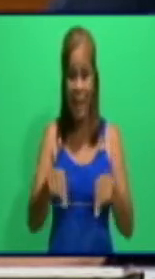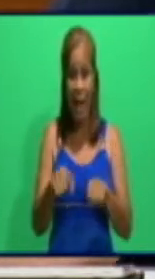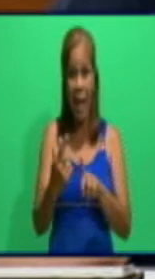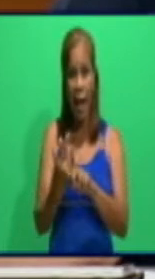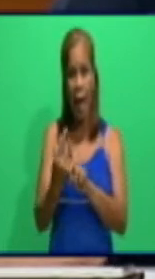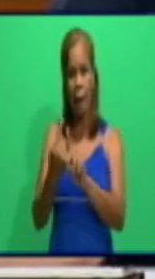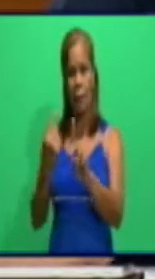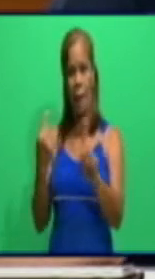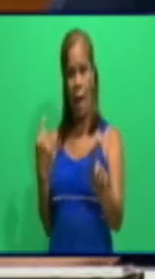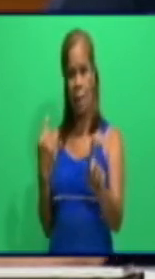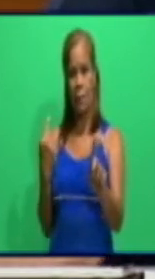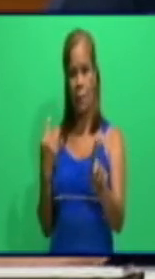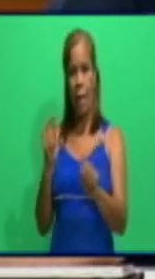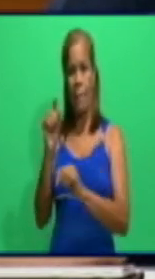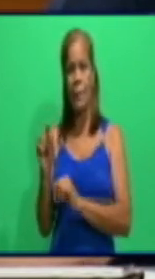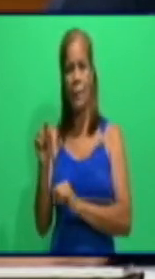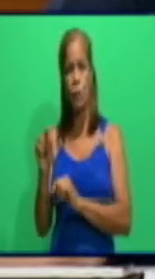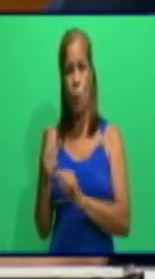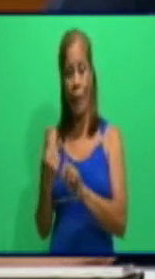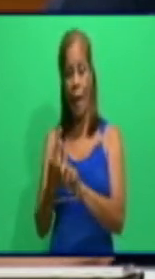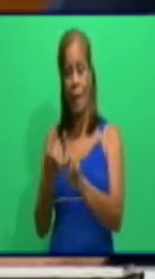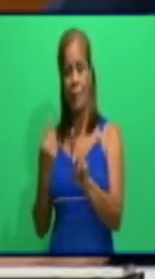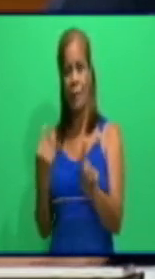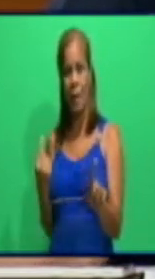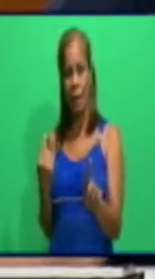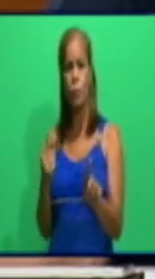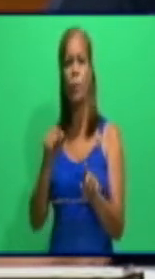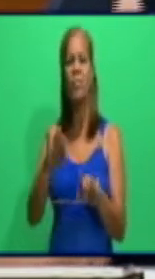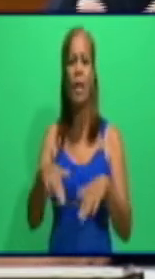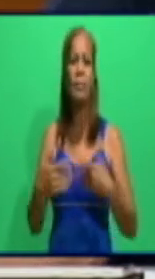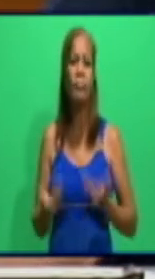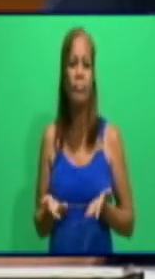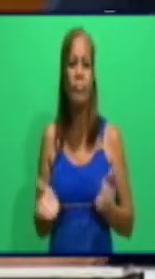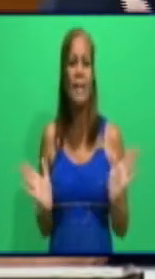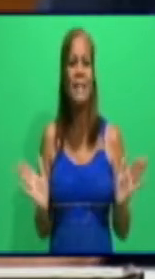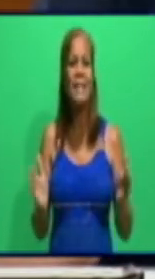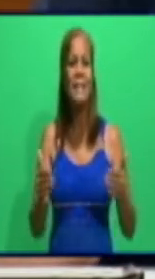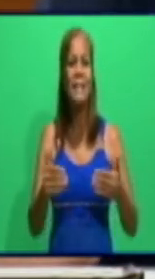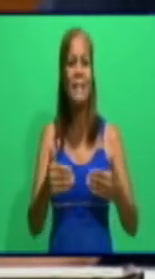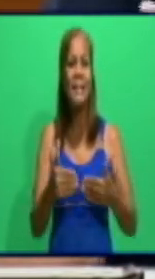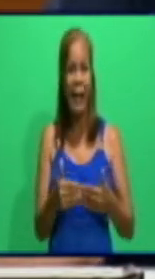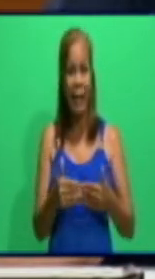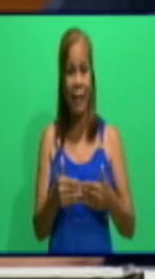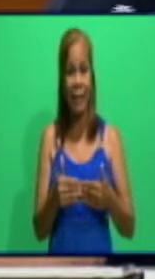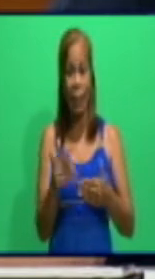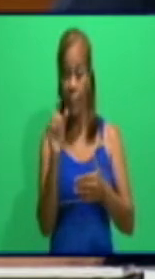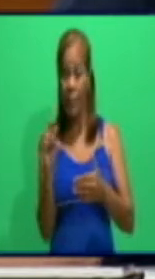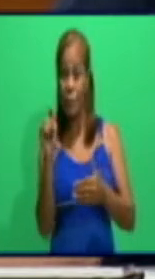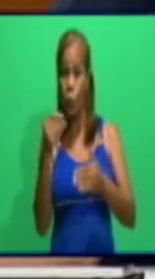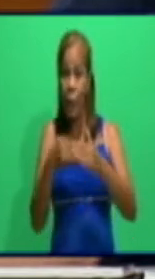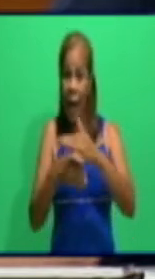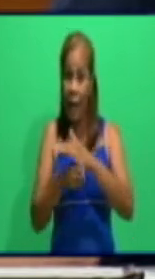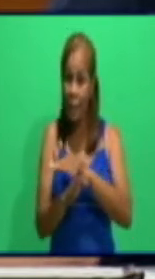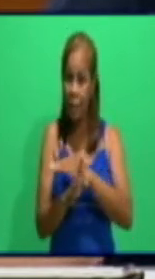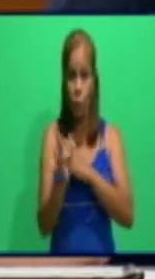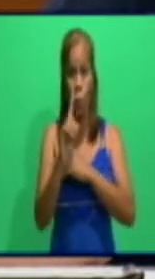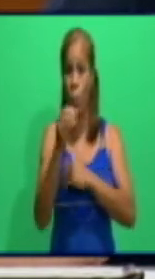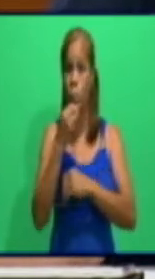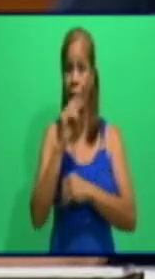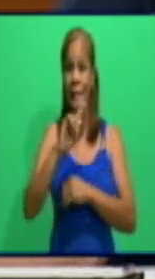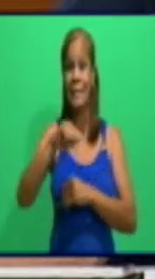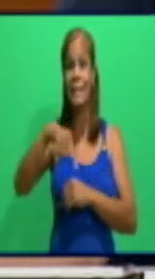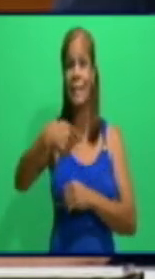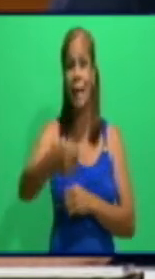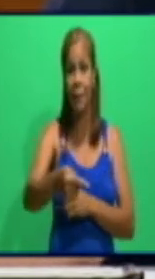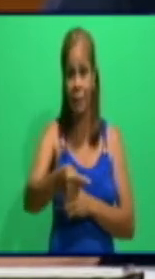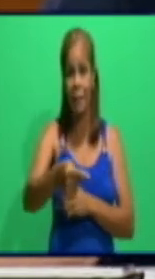Cuarentena y aislamiento, confinamiento, significa cierre, el que está adentro no sale y el que está afuera no entra. Eso